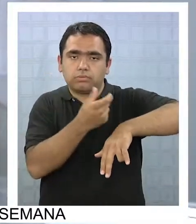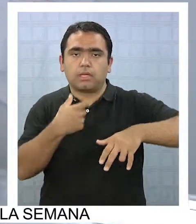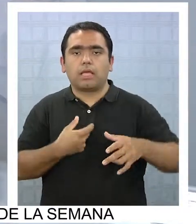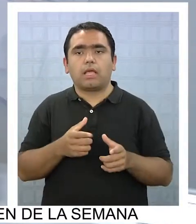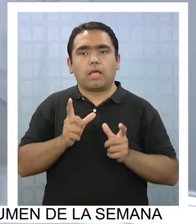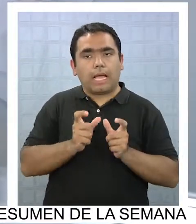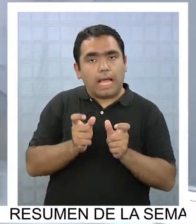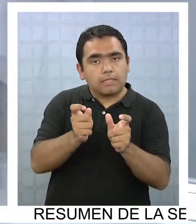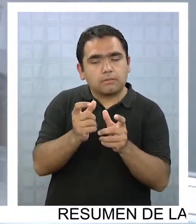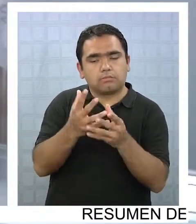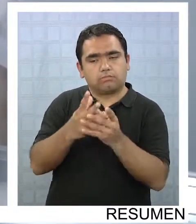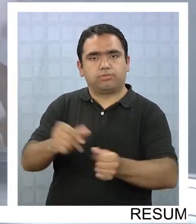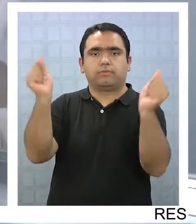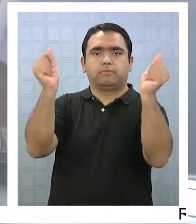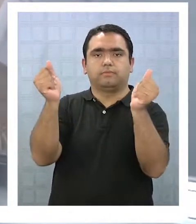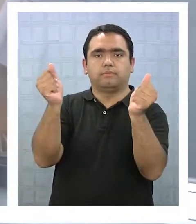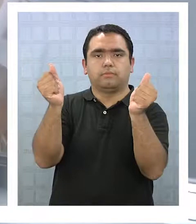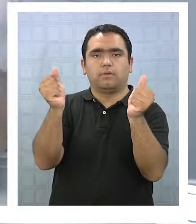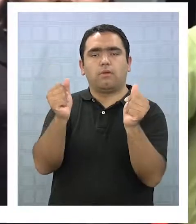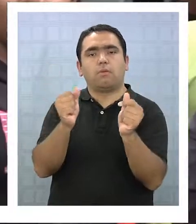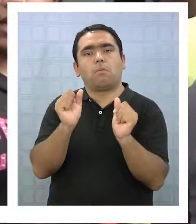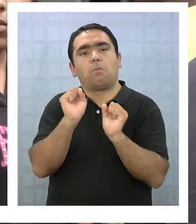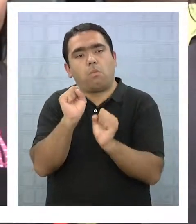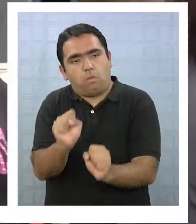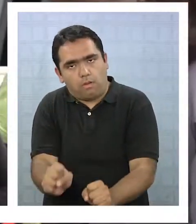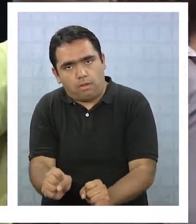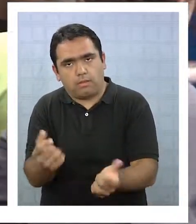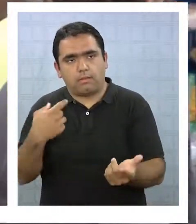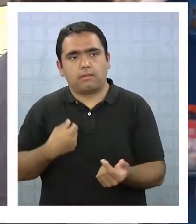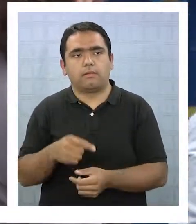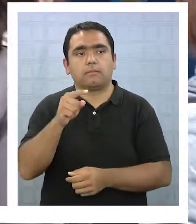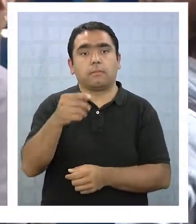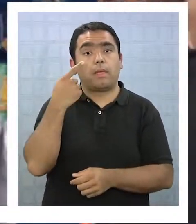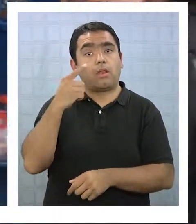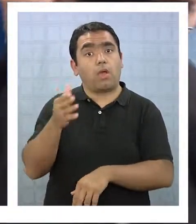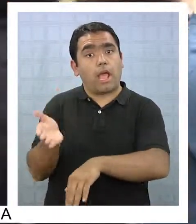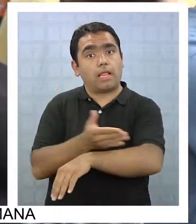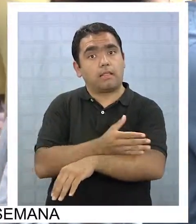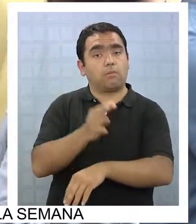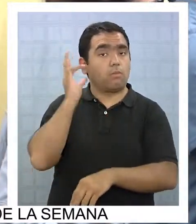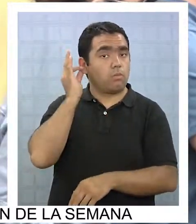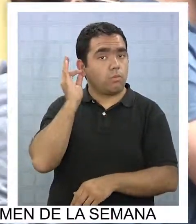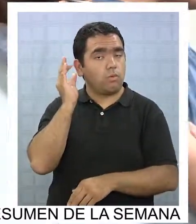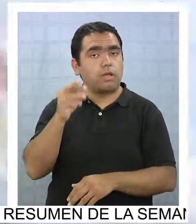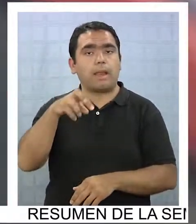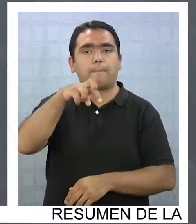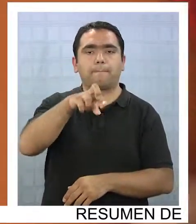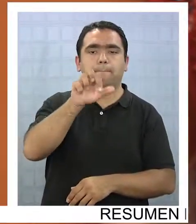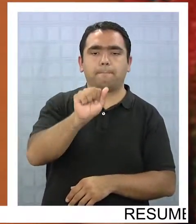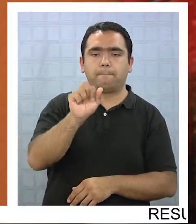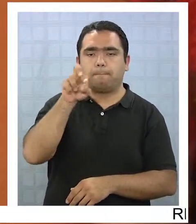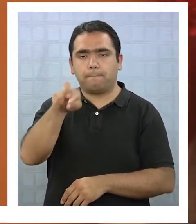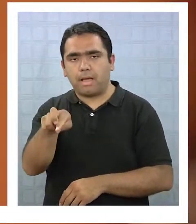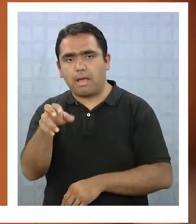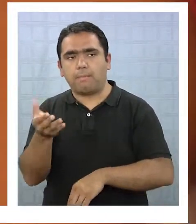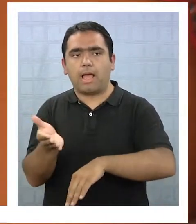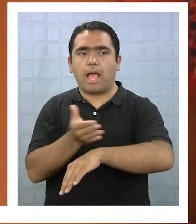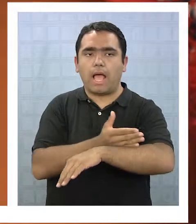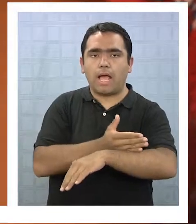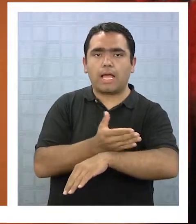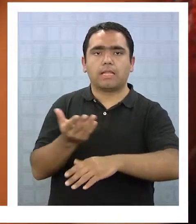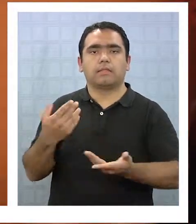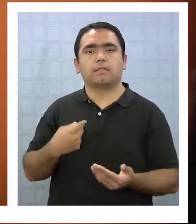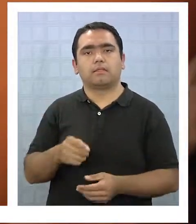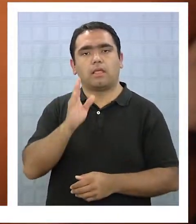cáncer. Por esto, para prevenir las mujeres se deben realizar un PAP desde el inicio de la actividad sexual, además de